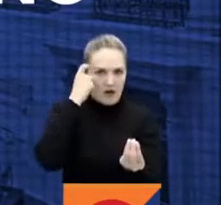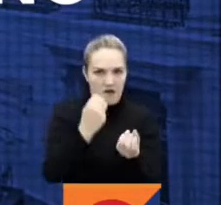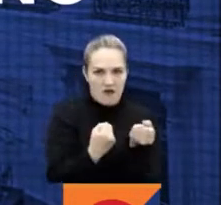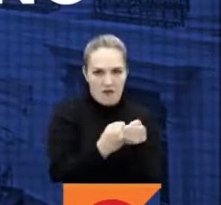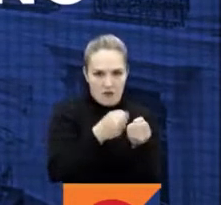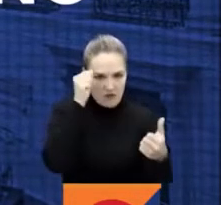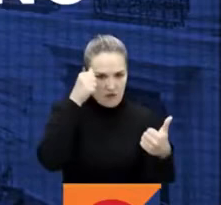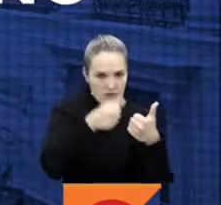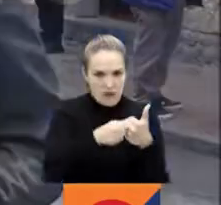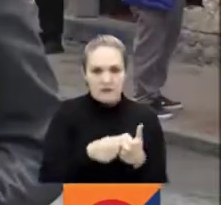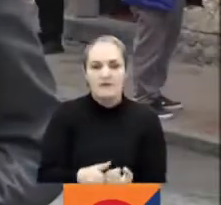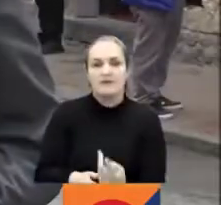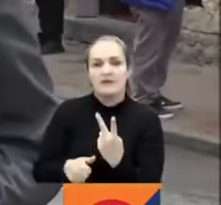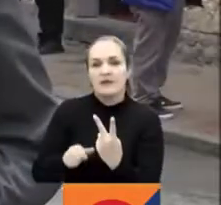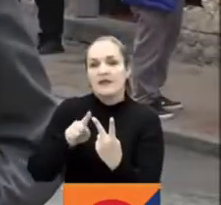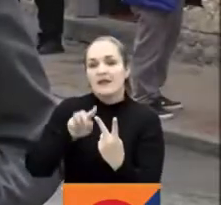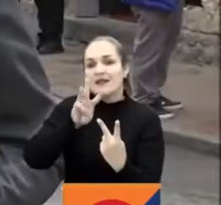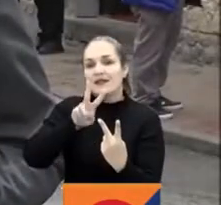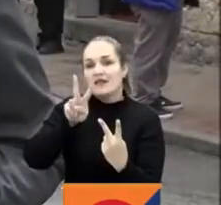de oposición.